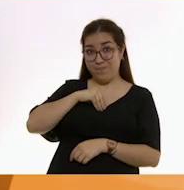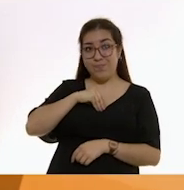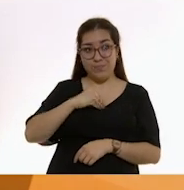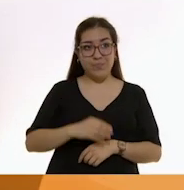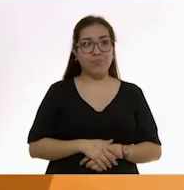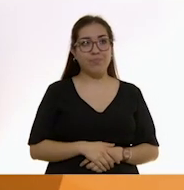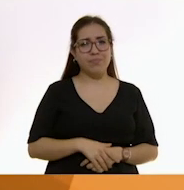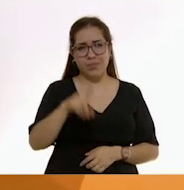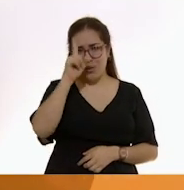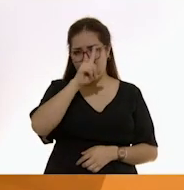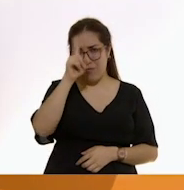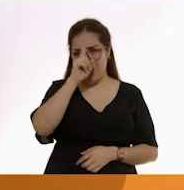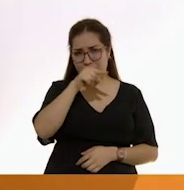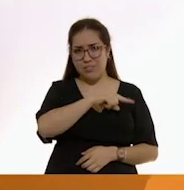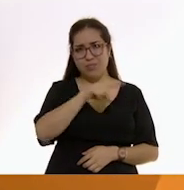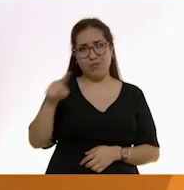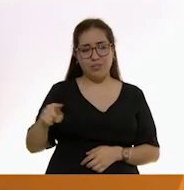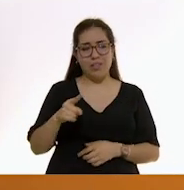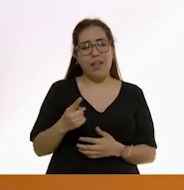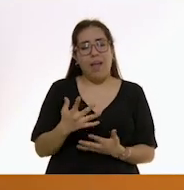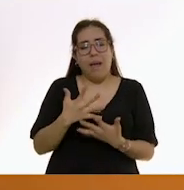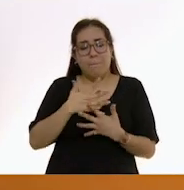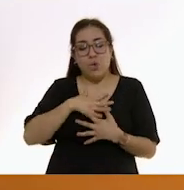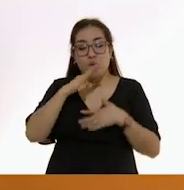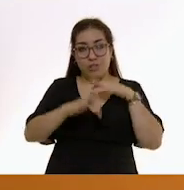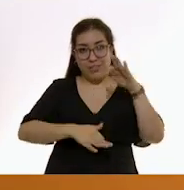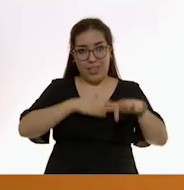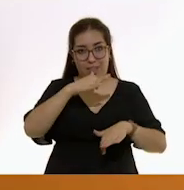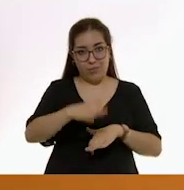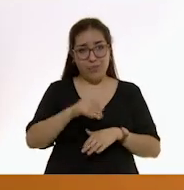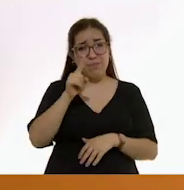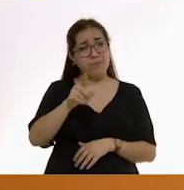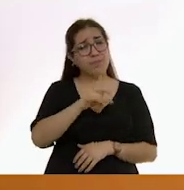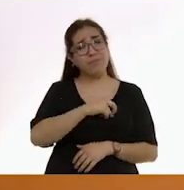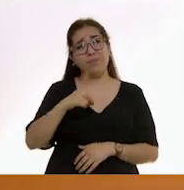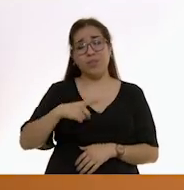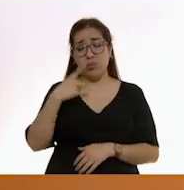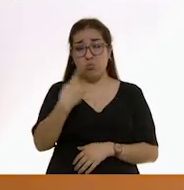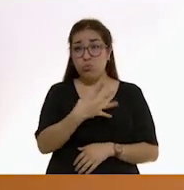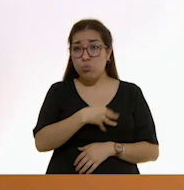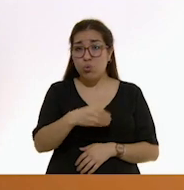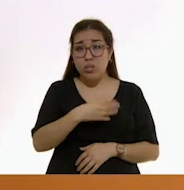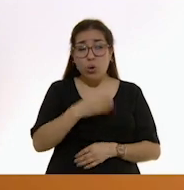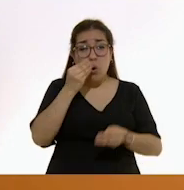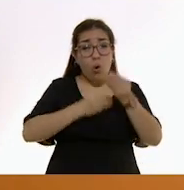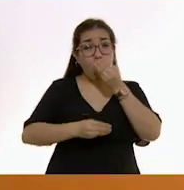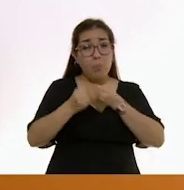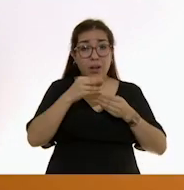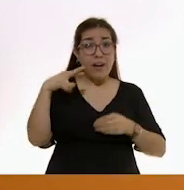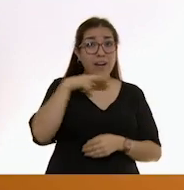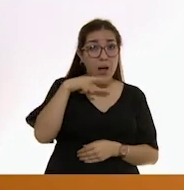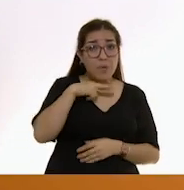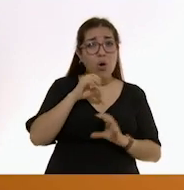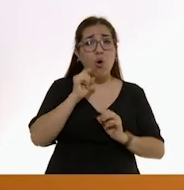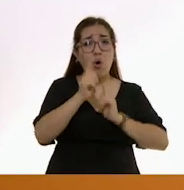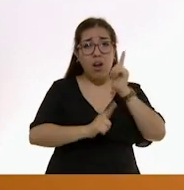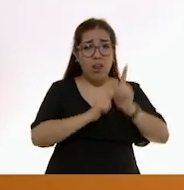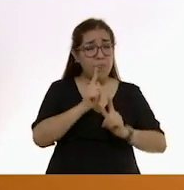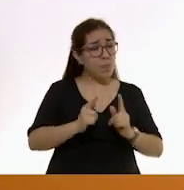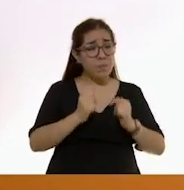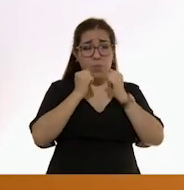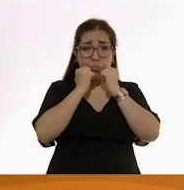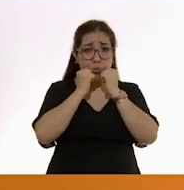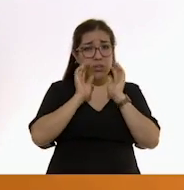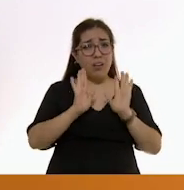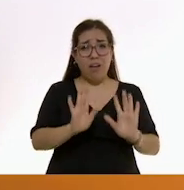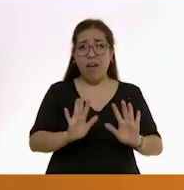Tips para una crianza amorosa. Respeta el ritmo de comer de tu hija o hijo. Si rechaza la comida, no